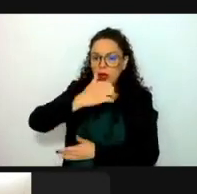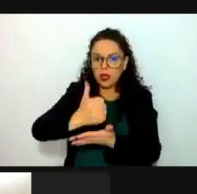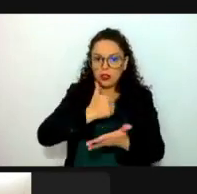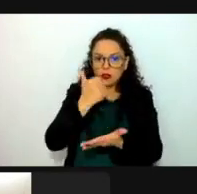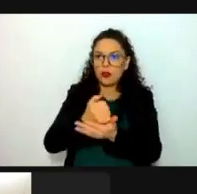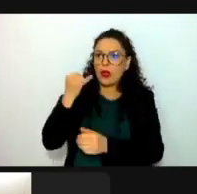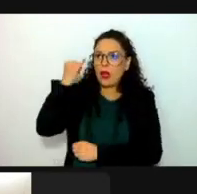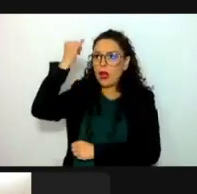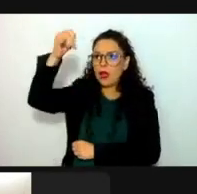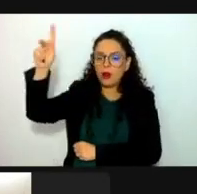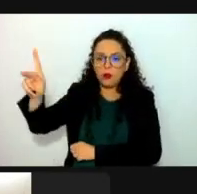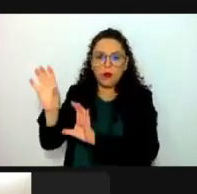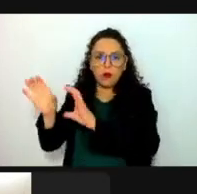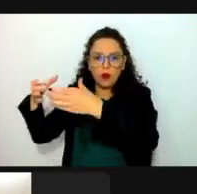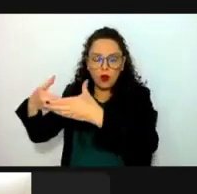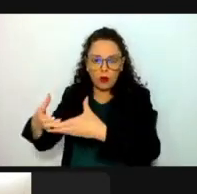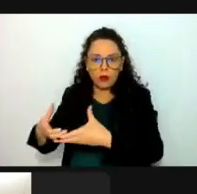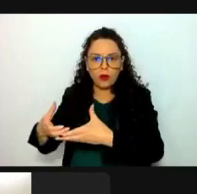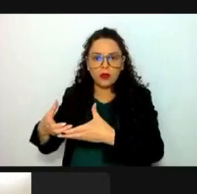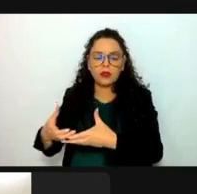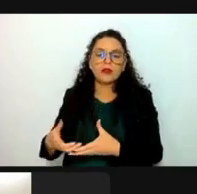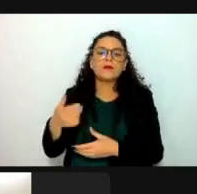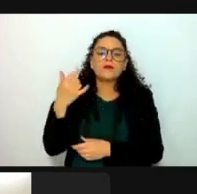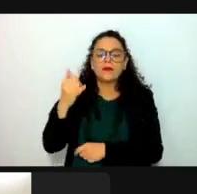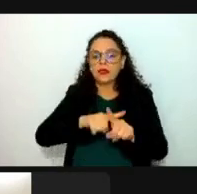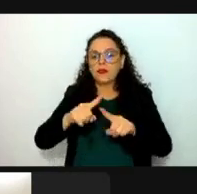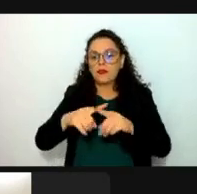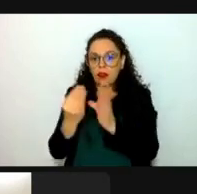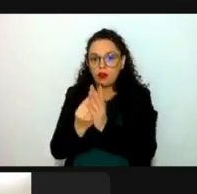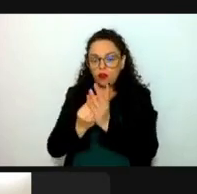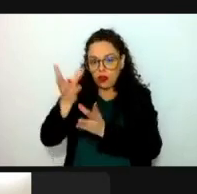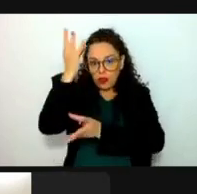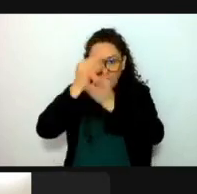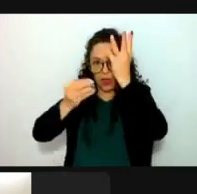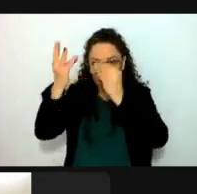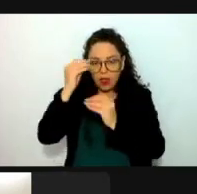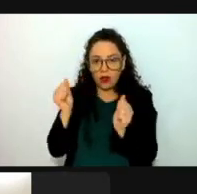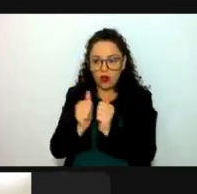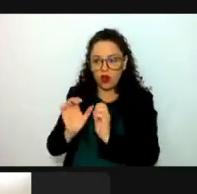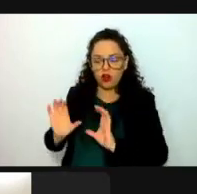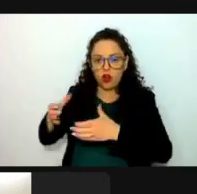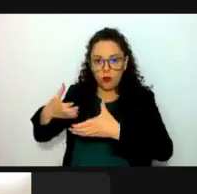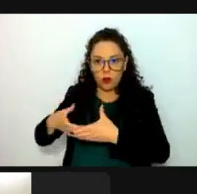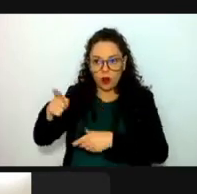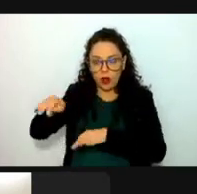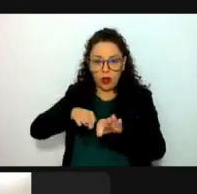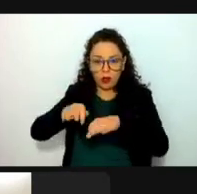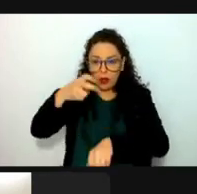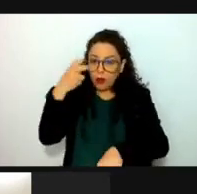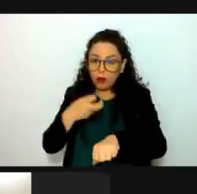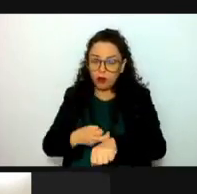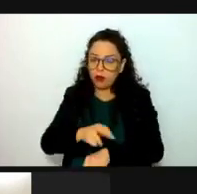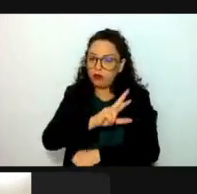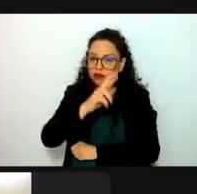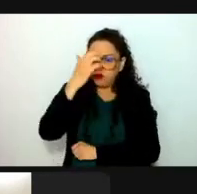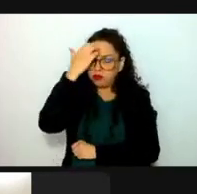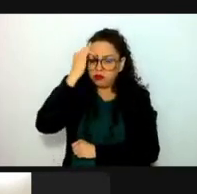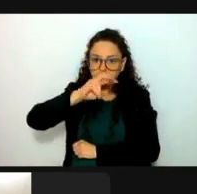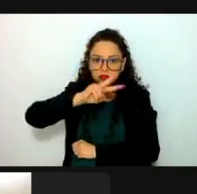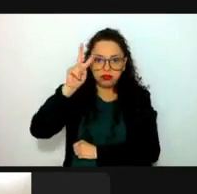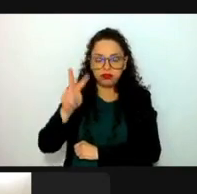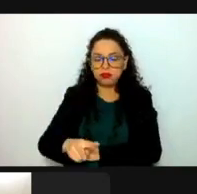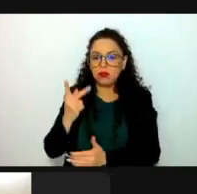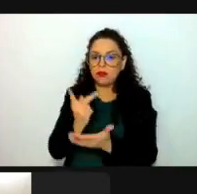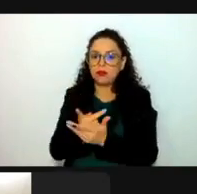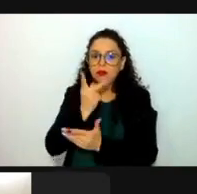clínicas, así como numerosos talleres con las comunidades. Su labor y logros han sido ampliamente reconocidos, con la recepción de distinciones como el